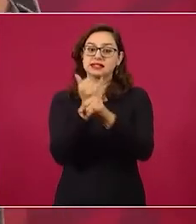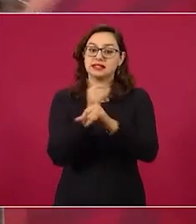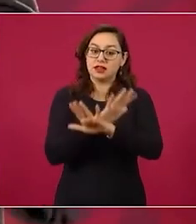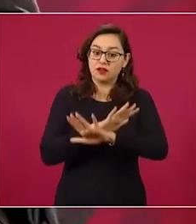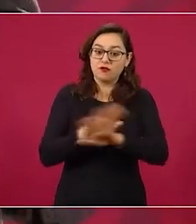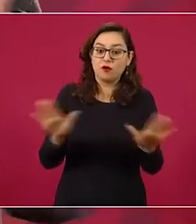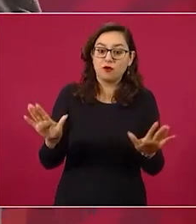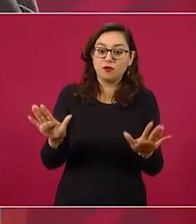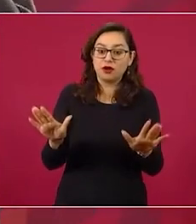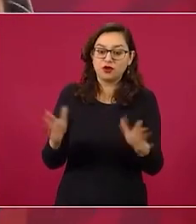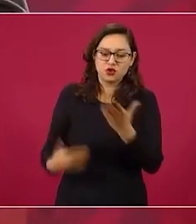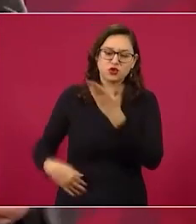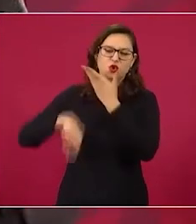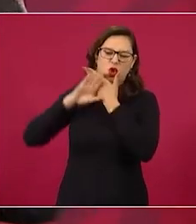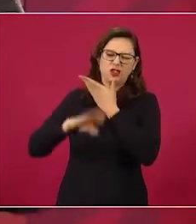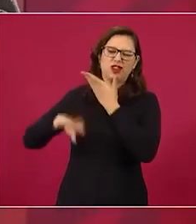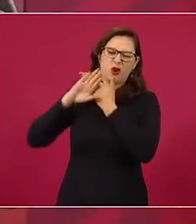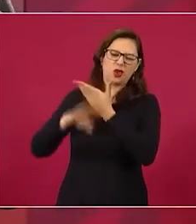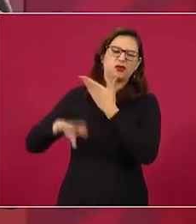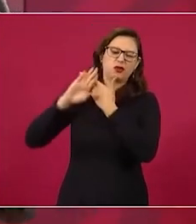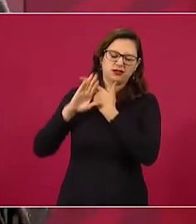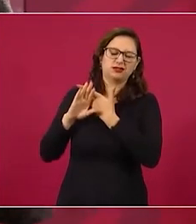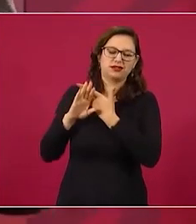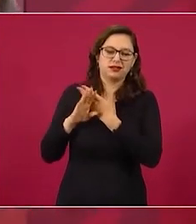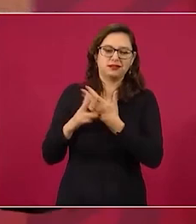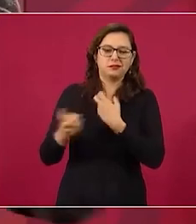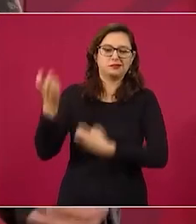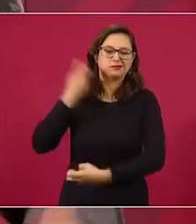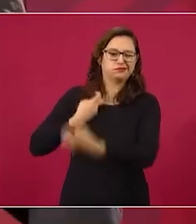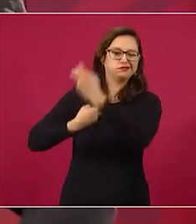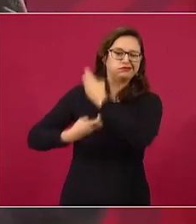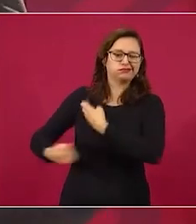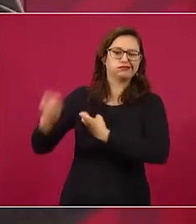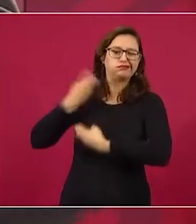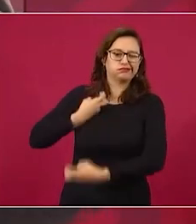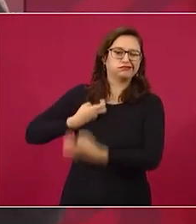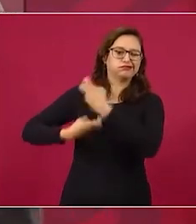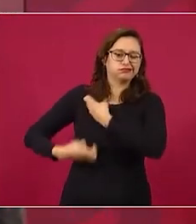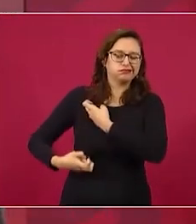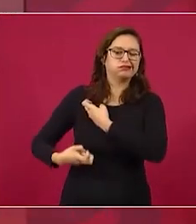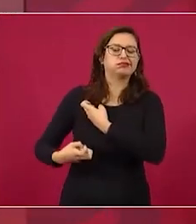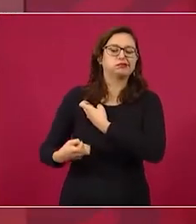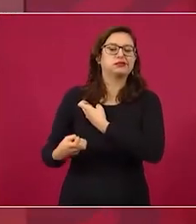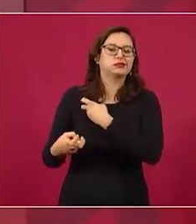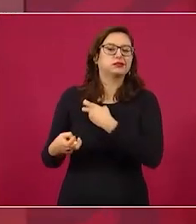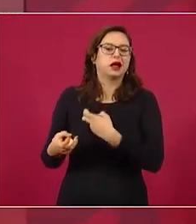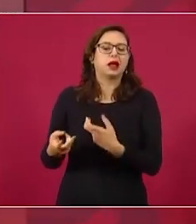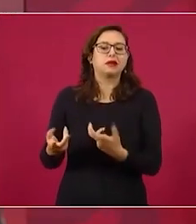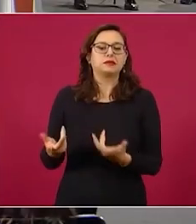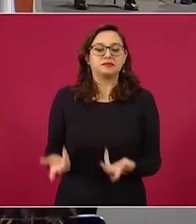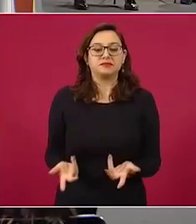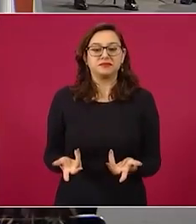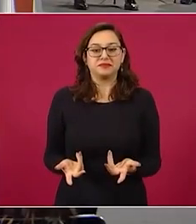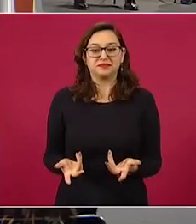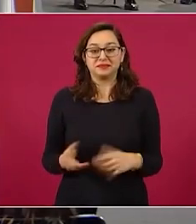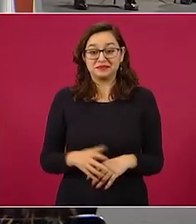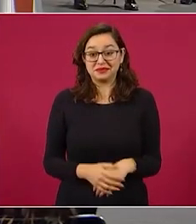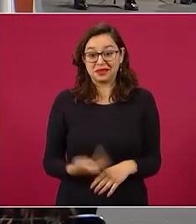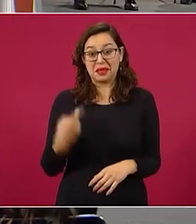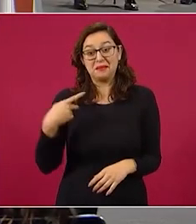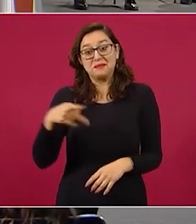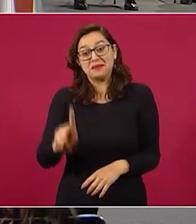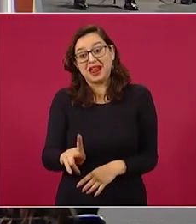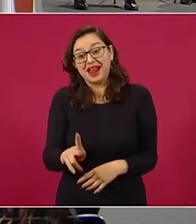y en contra mía, hablando en contra mía, yo traigo un ángel de la